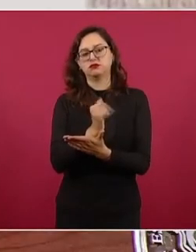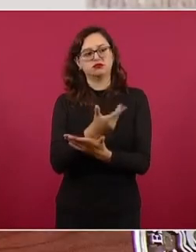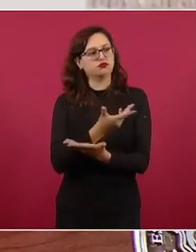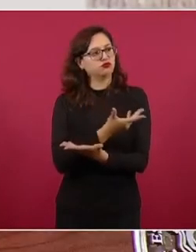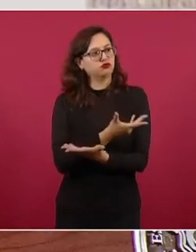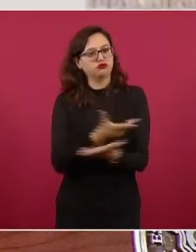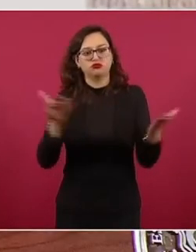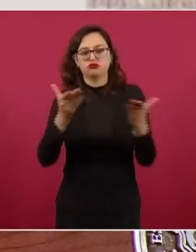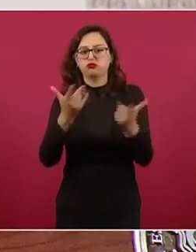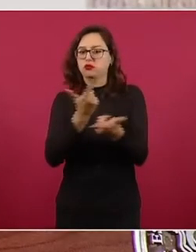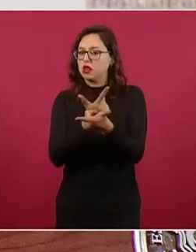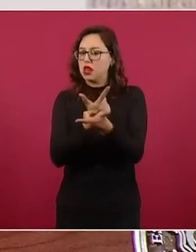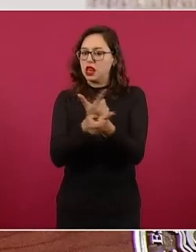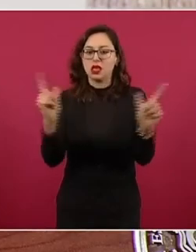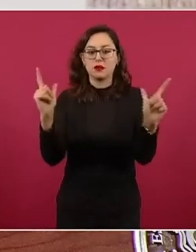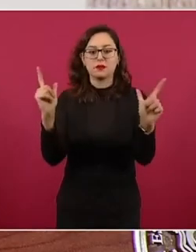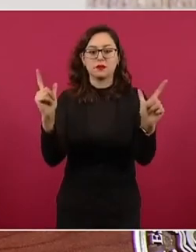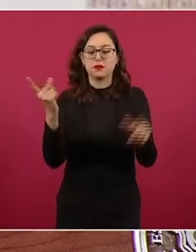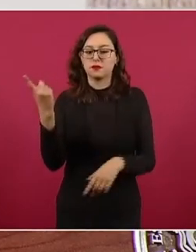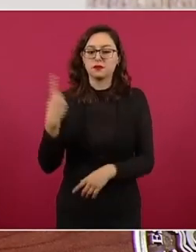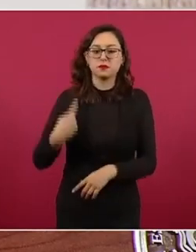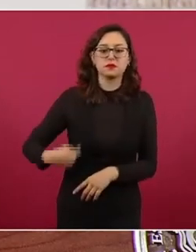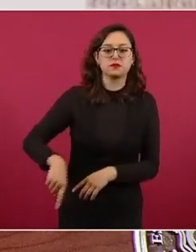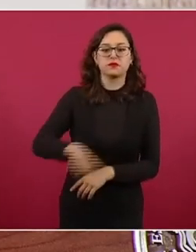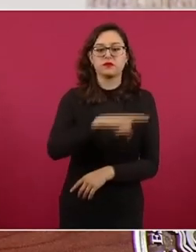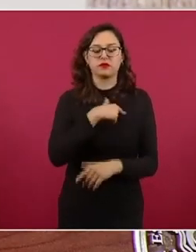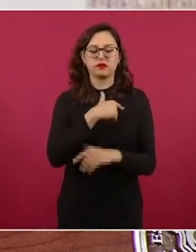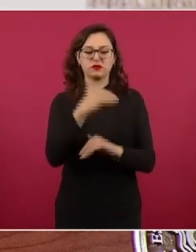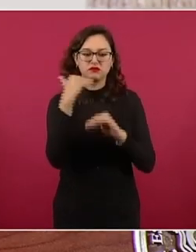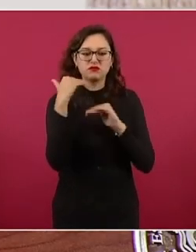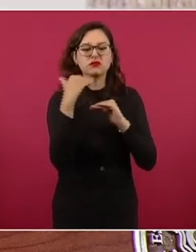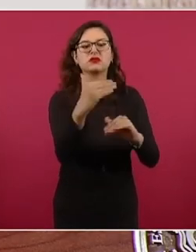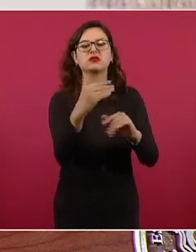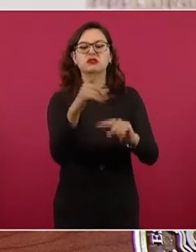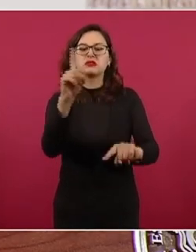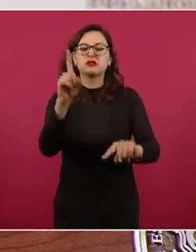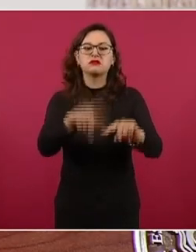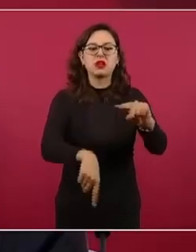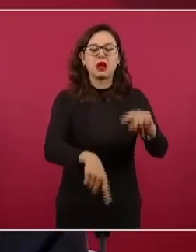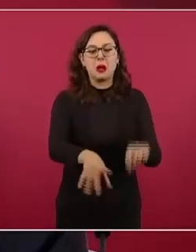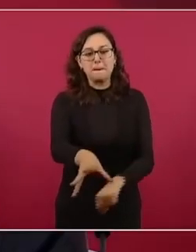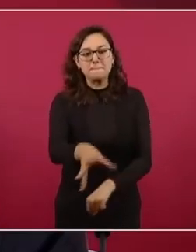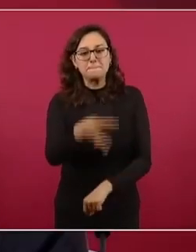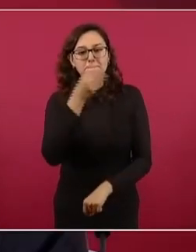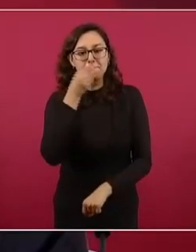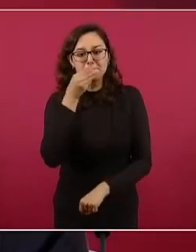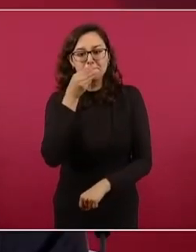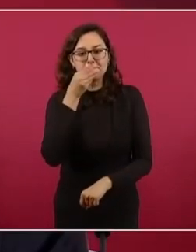No vamos nosotros a limitar las libertades.